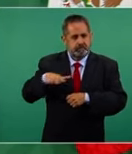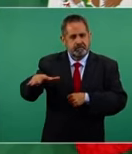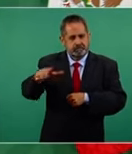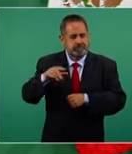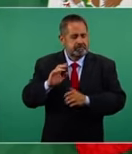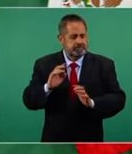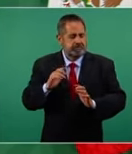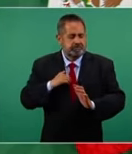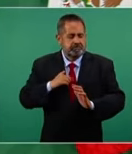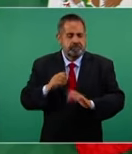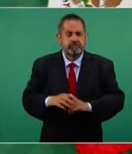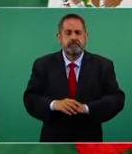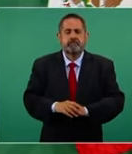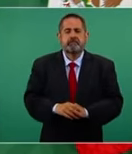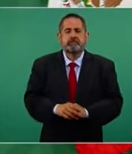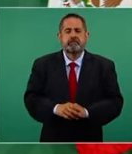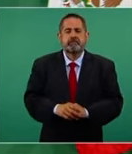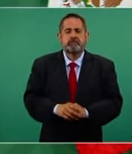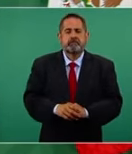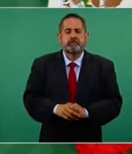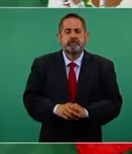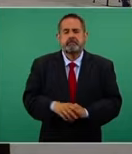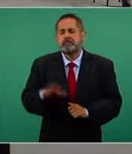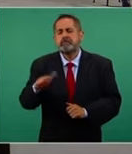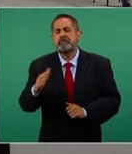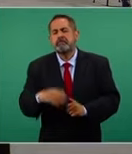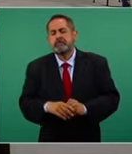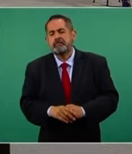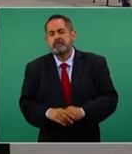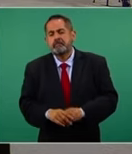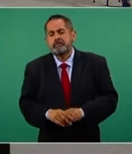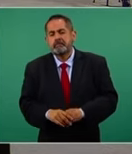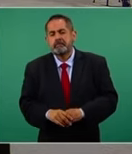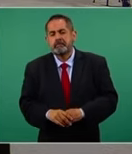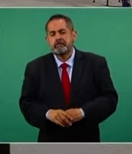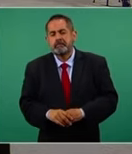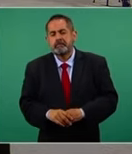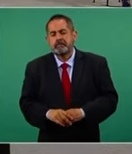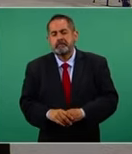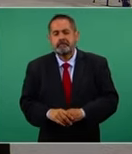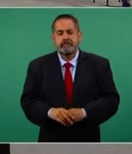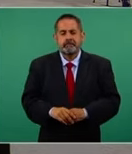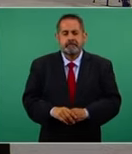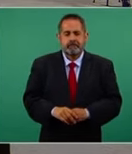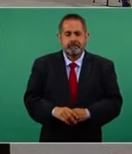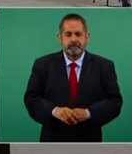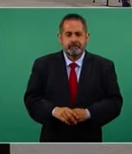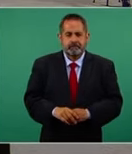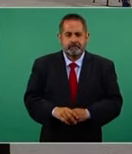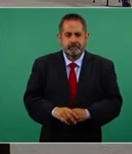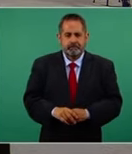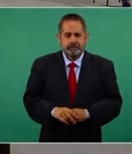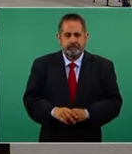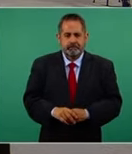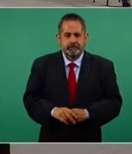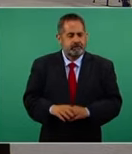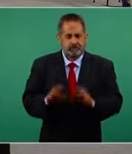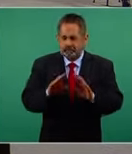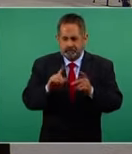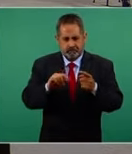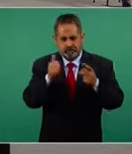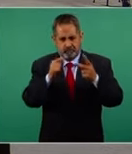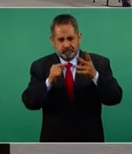Salieron otros. ¿Mande? Es que salieron otros contratos. Salieron otros. No,